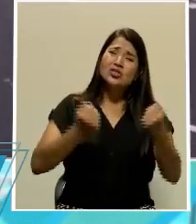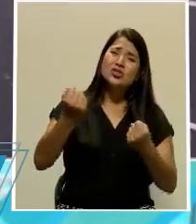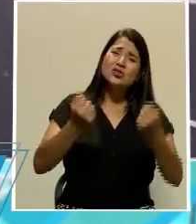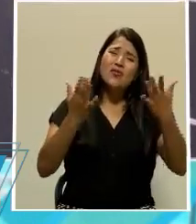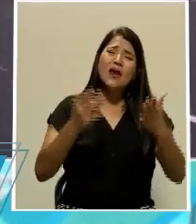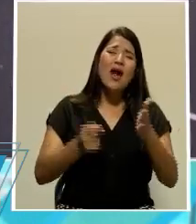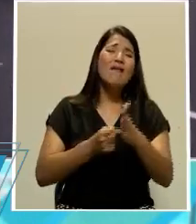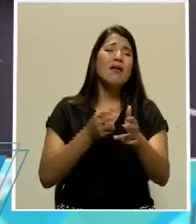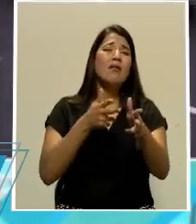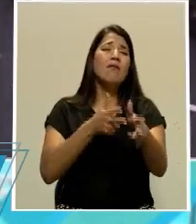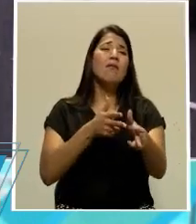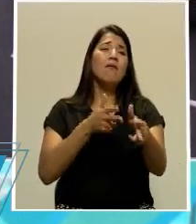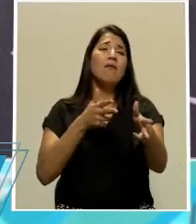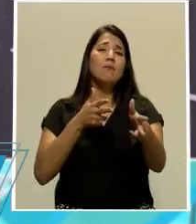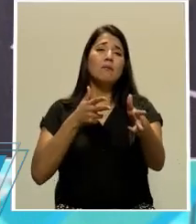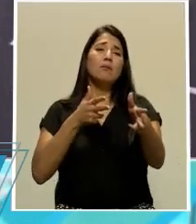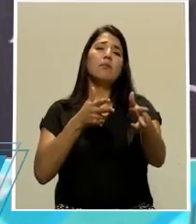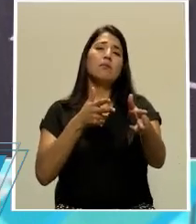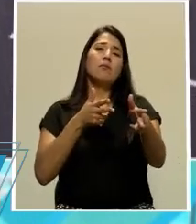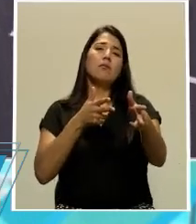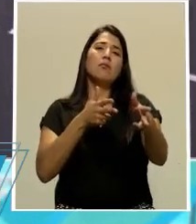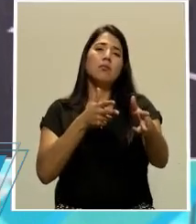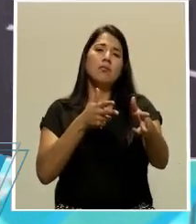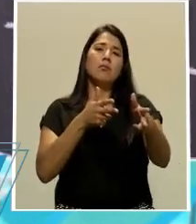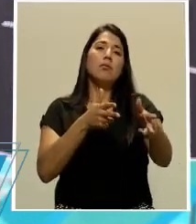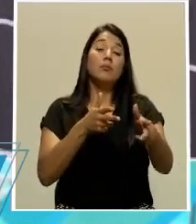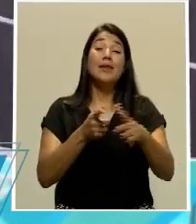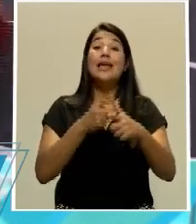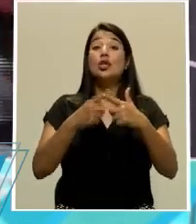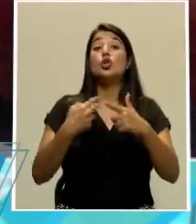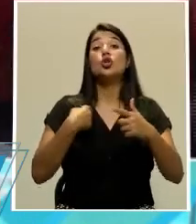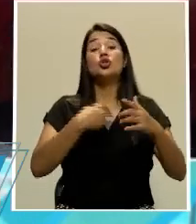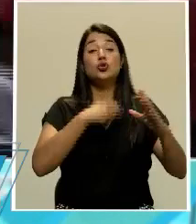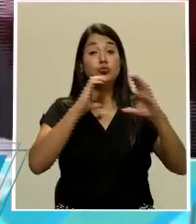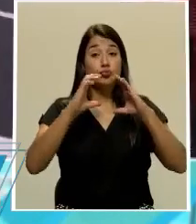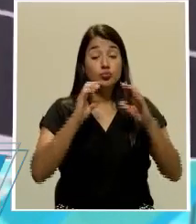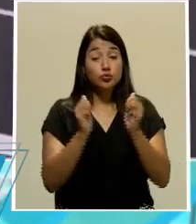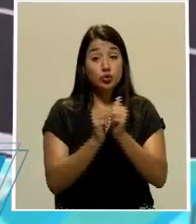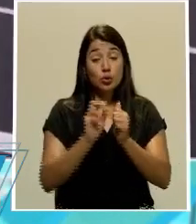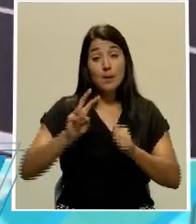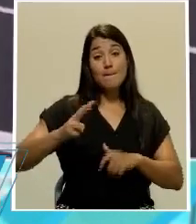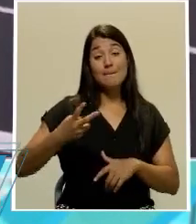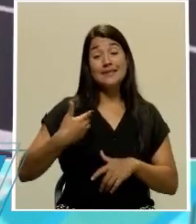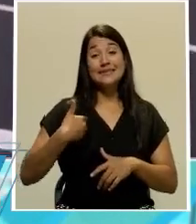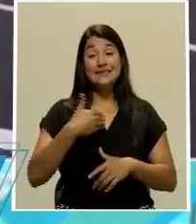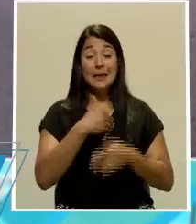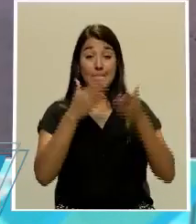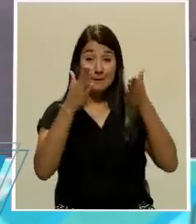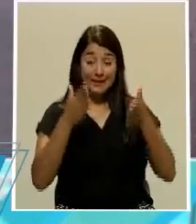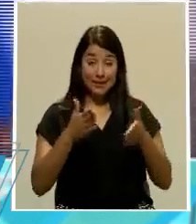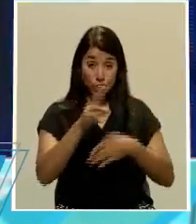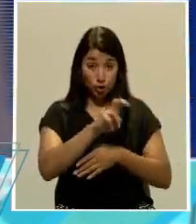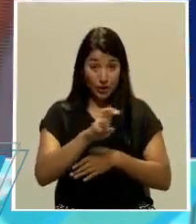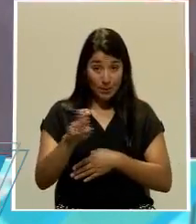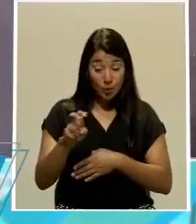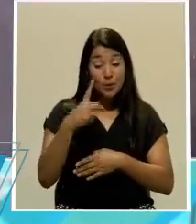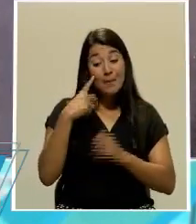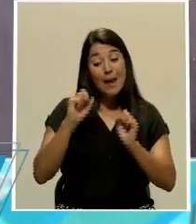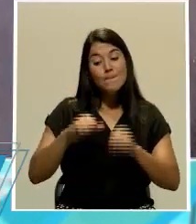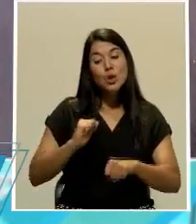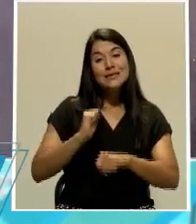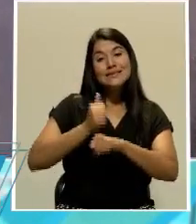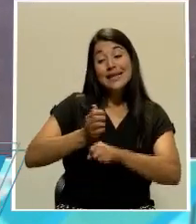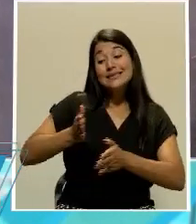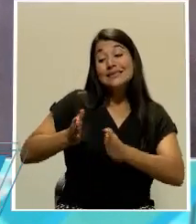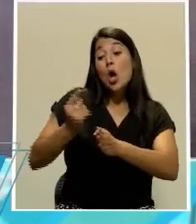Entonces hemos venido trabajando también con el despacho del viceministro de Transportes en carriles exclusivos en